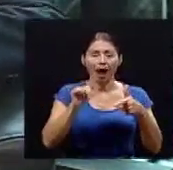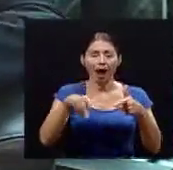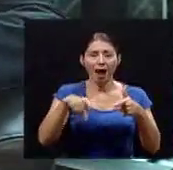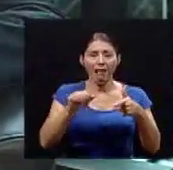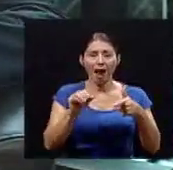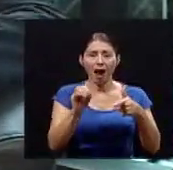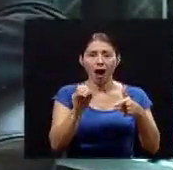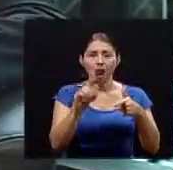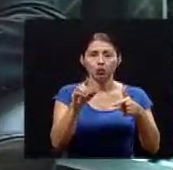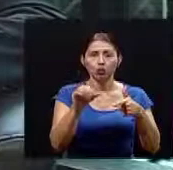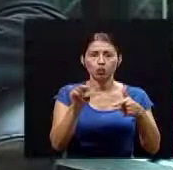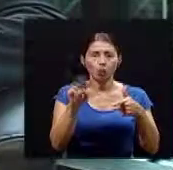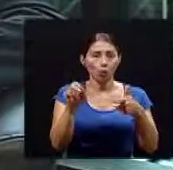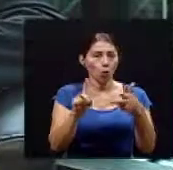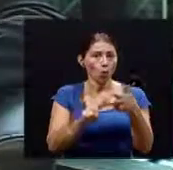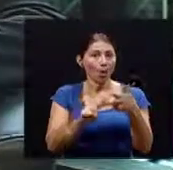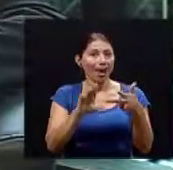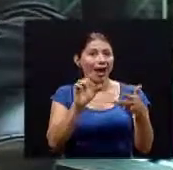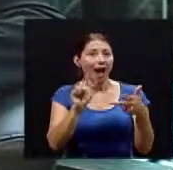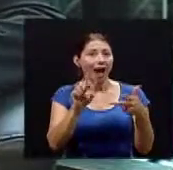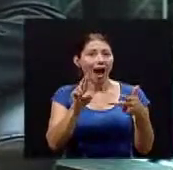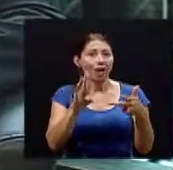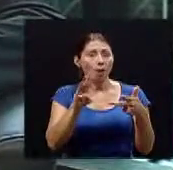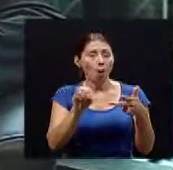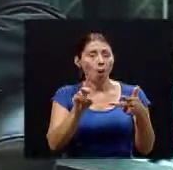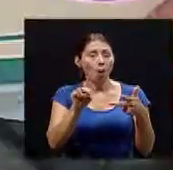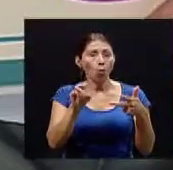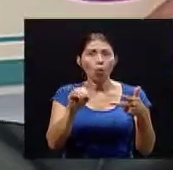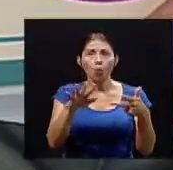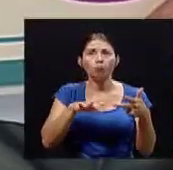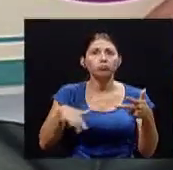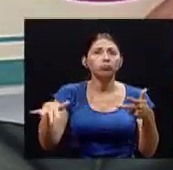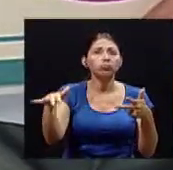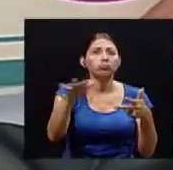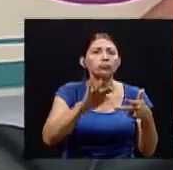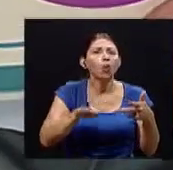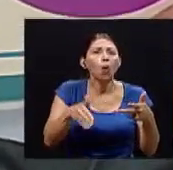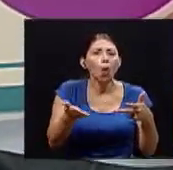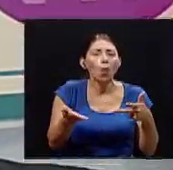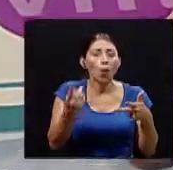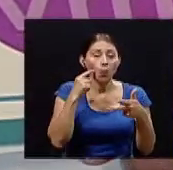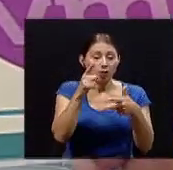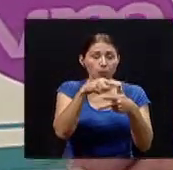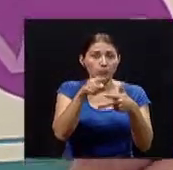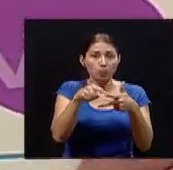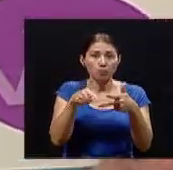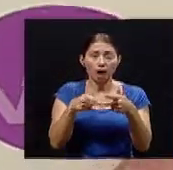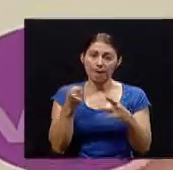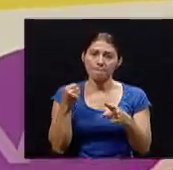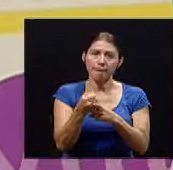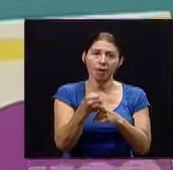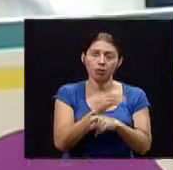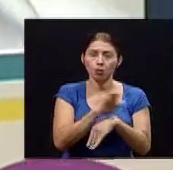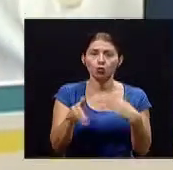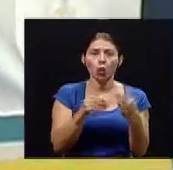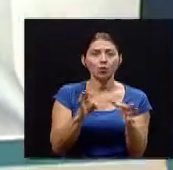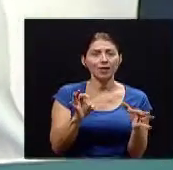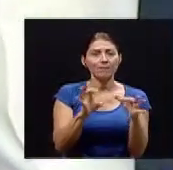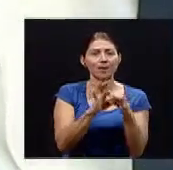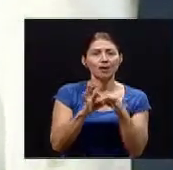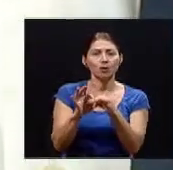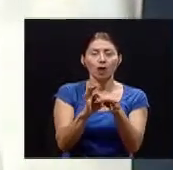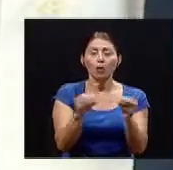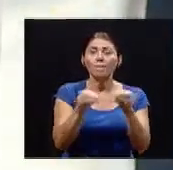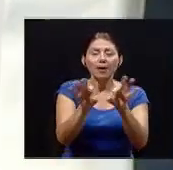carbono, las concentraciones de carbono en la atmósfera, porque todo eso tiene también impactos y todo está relacionado. Tal vez lo más